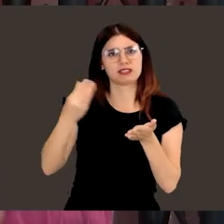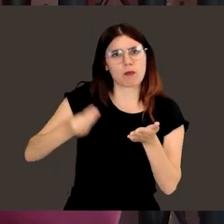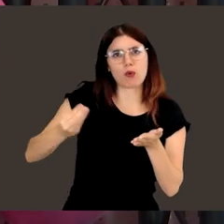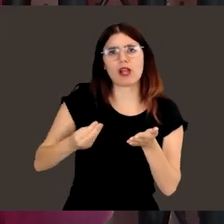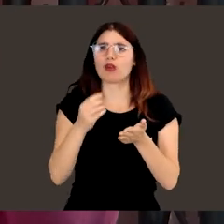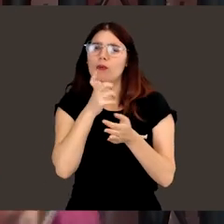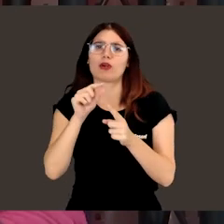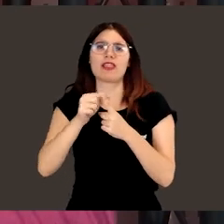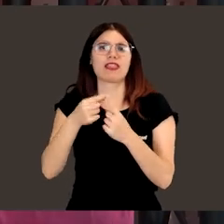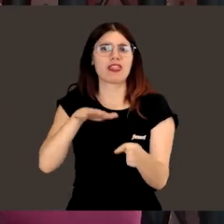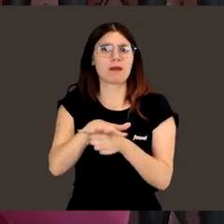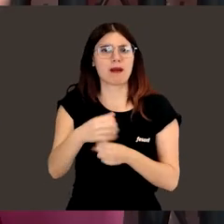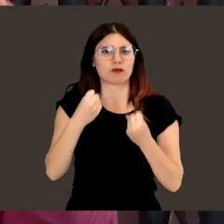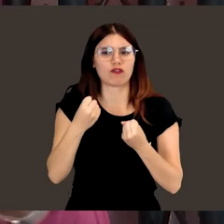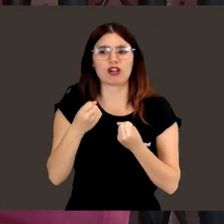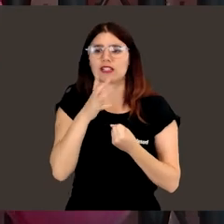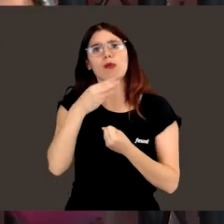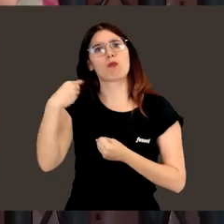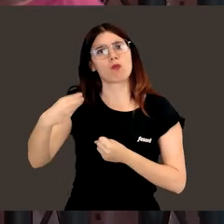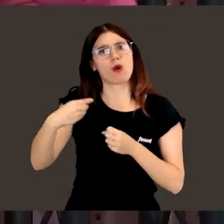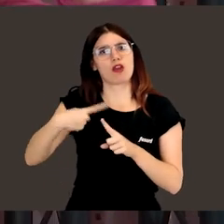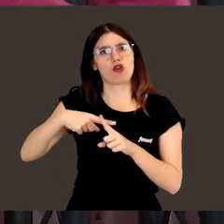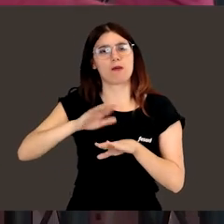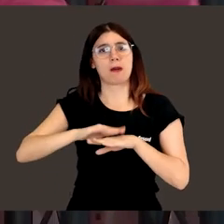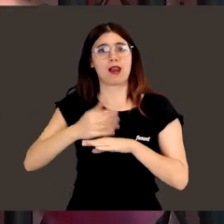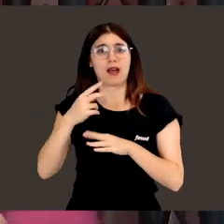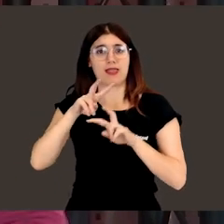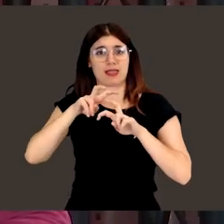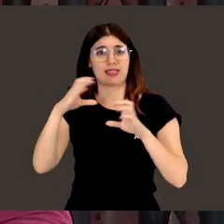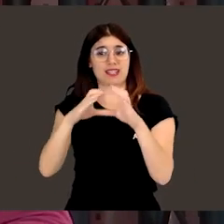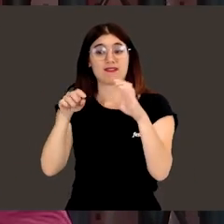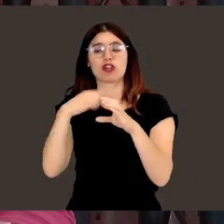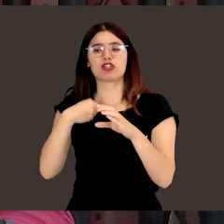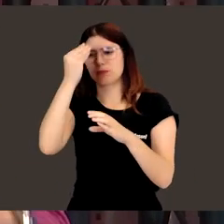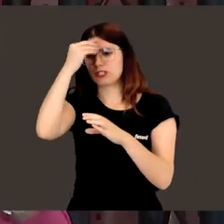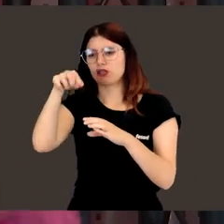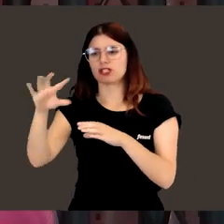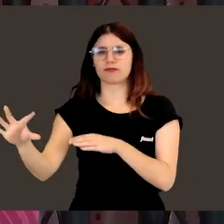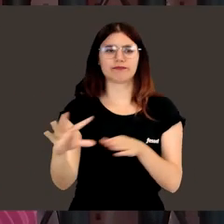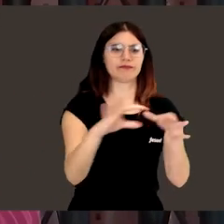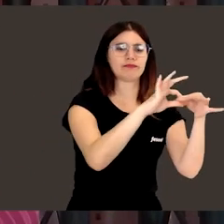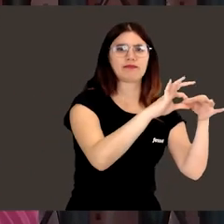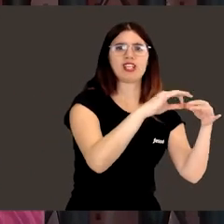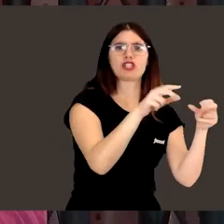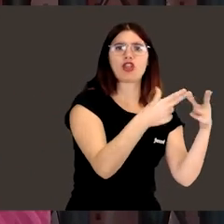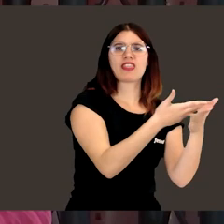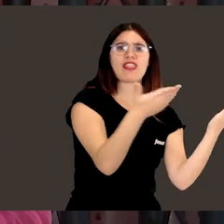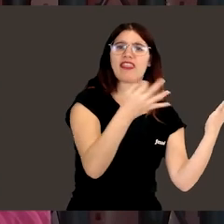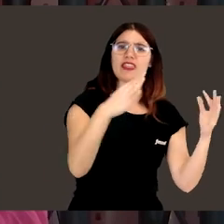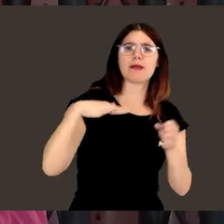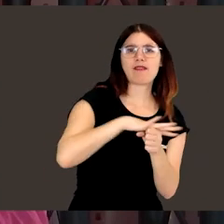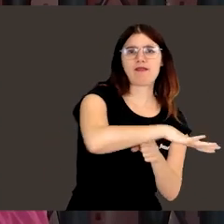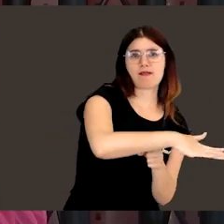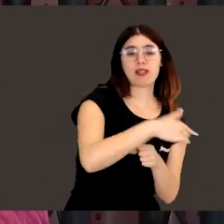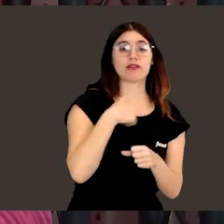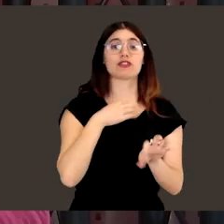publicamos en una buena revista con un alto índice de impacto y que es muy bueno para los científicos, pienso que eso hay que acercarlo a la sociedad. Y entonces,